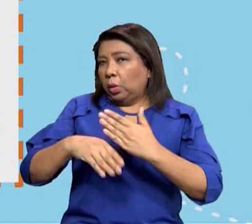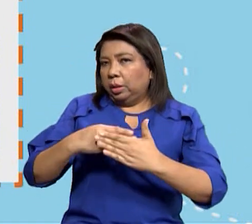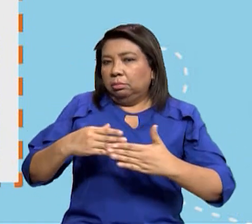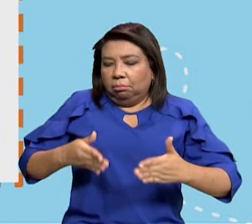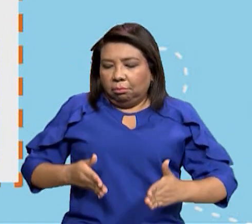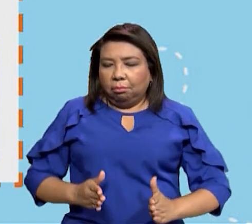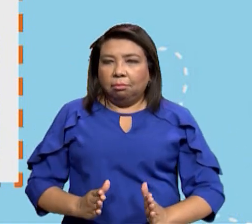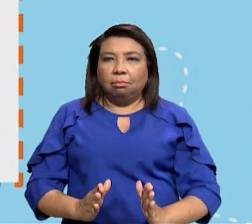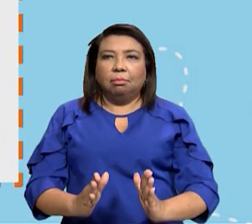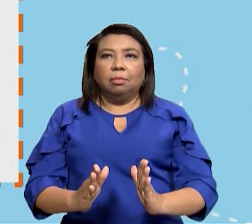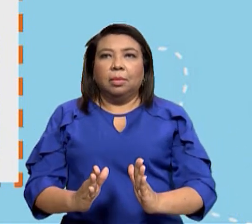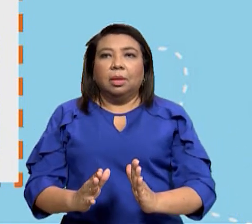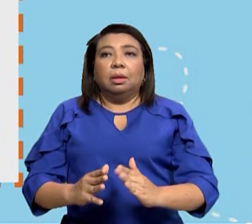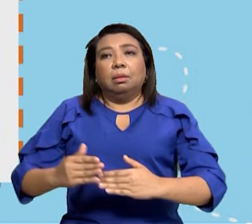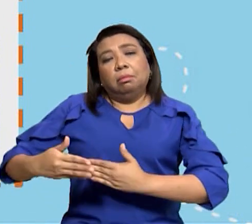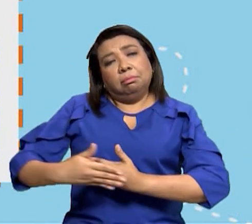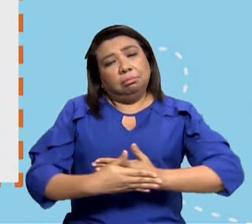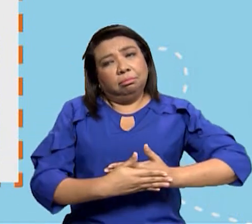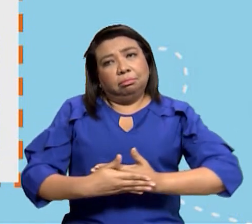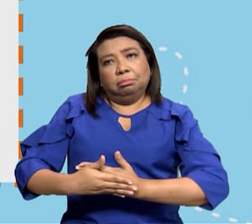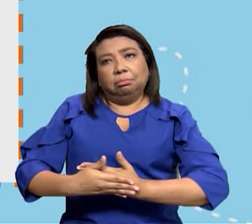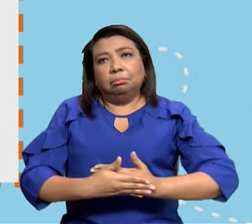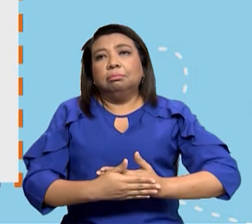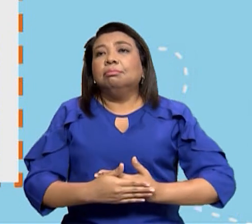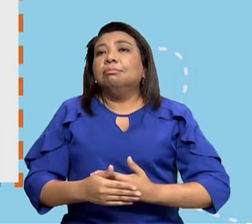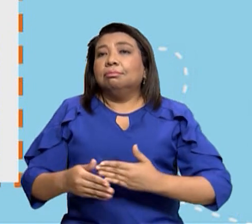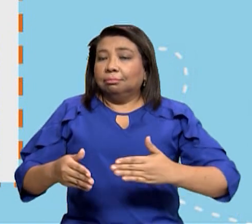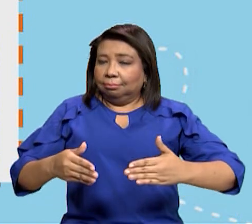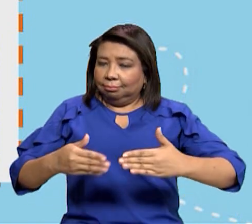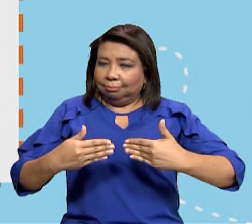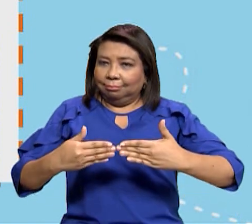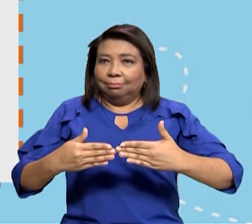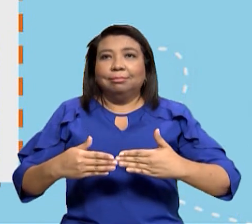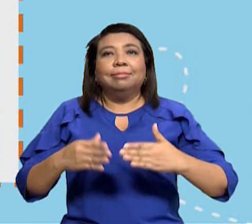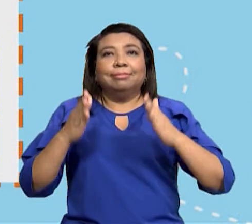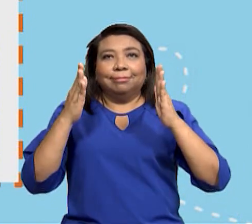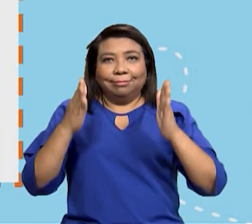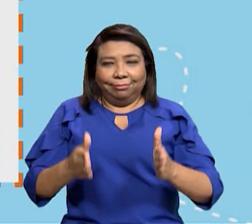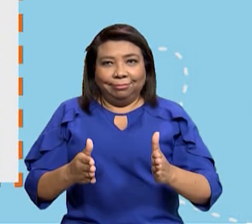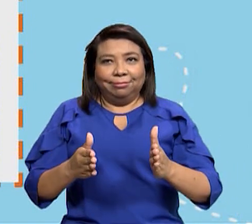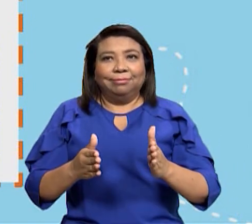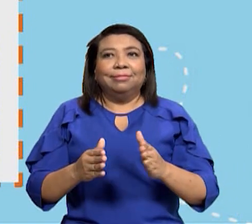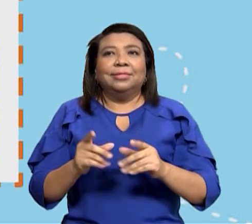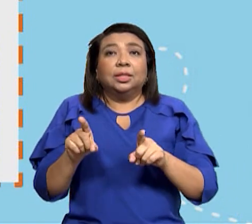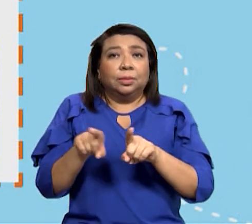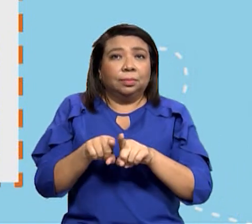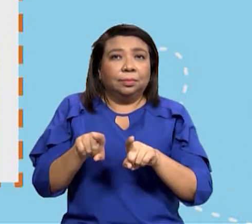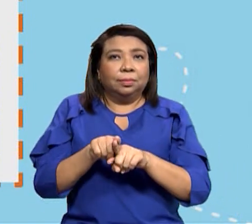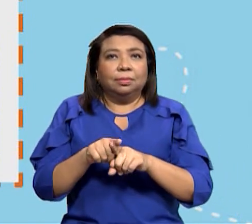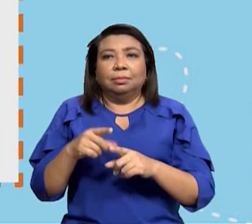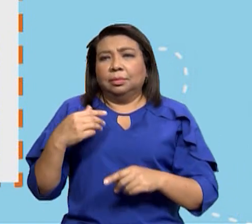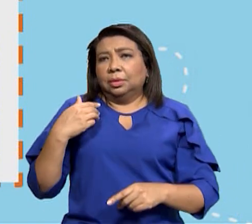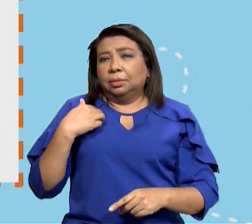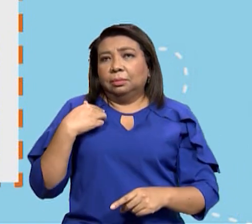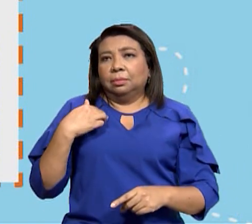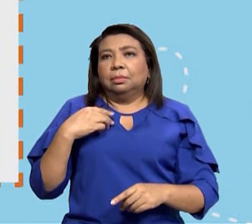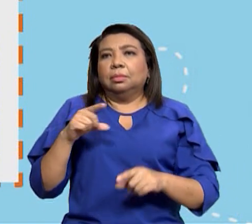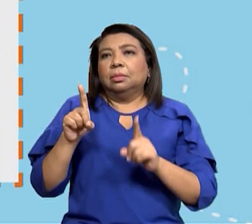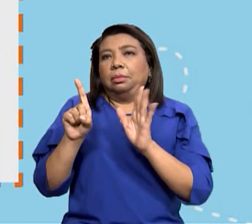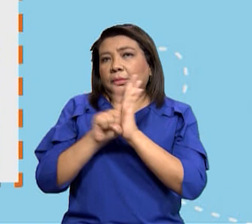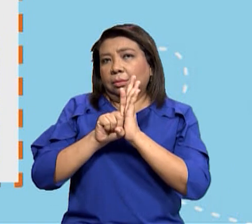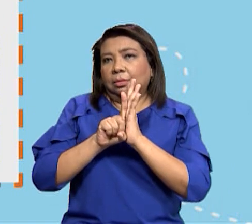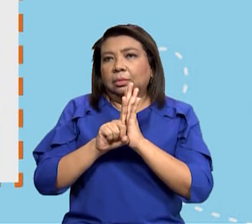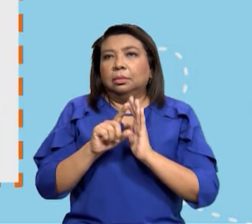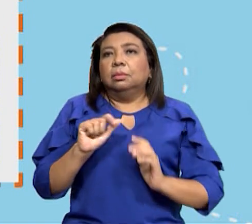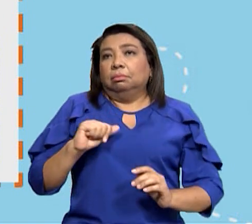territorio somos panameños sabemos que también tenemos la convivencia de otras personas